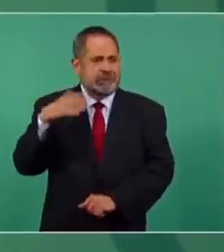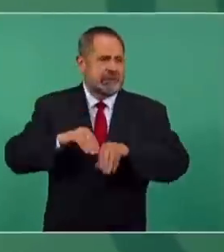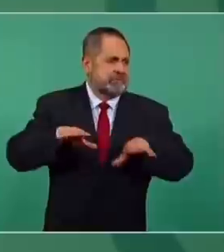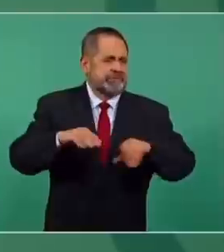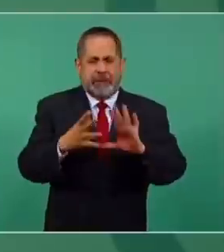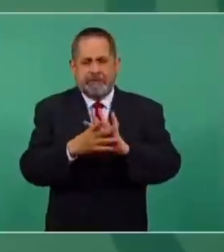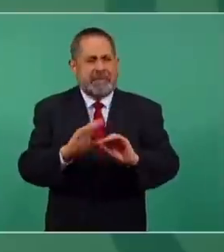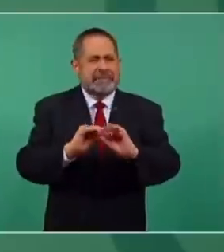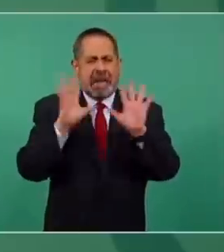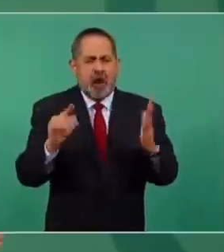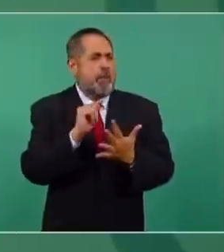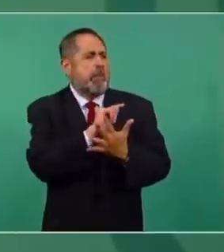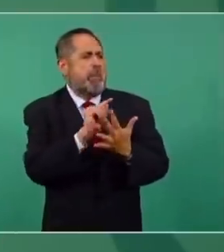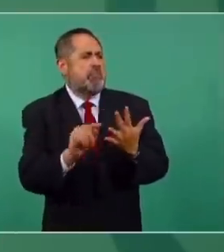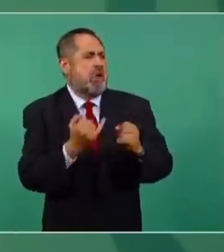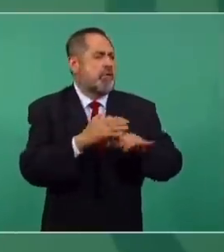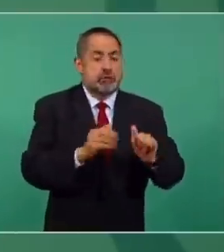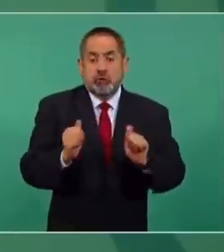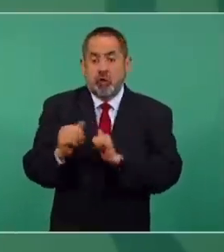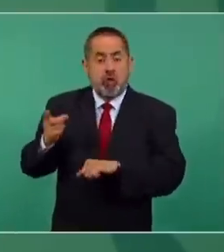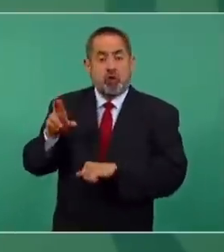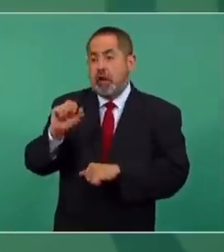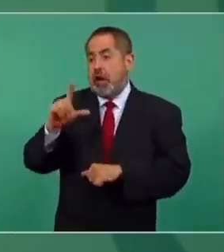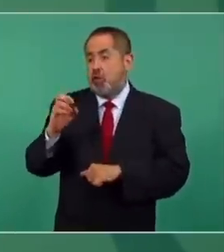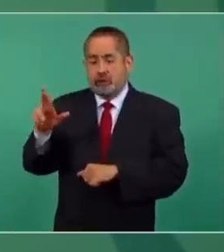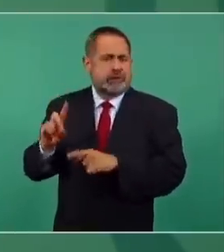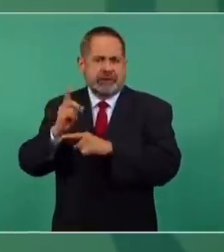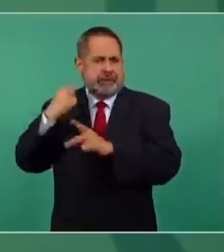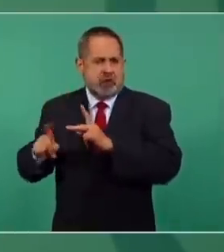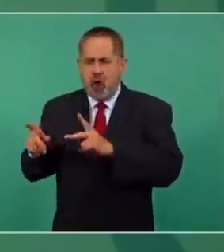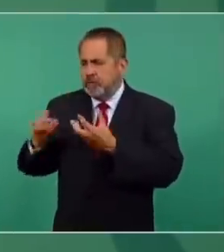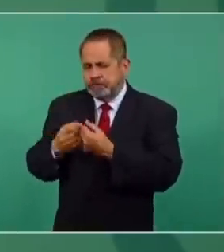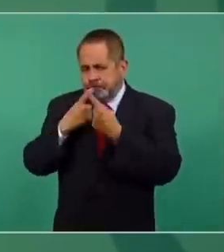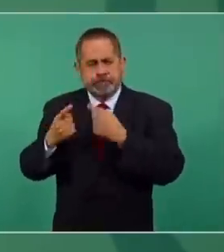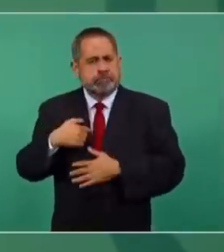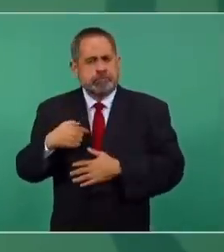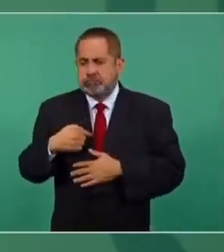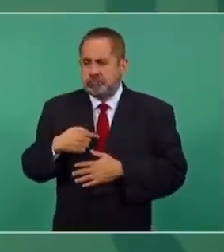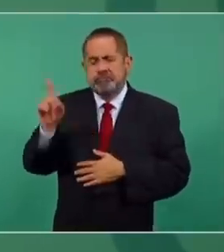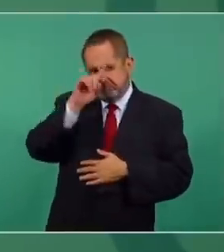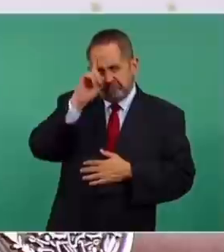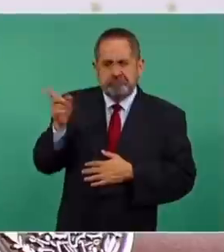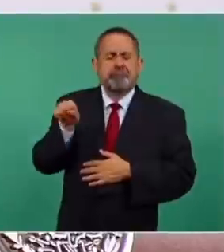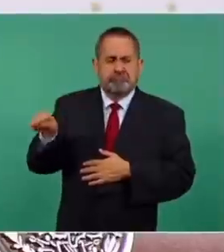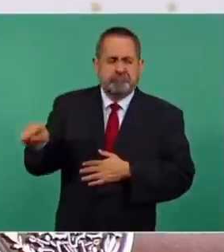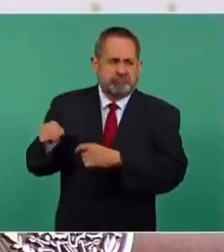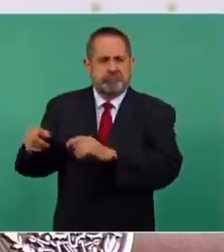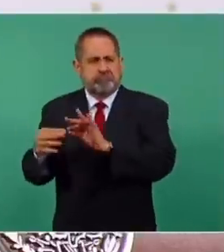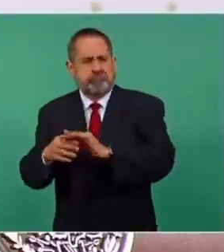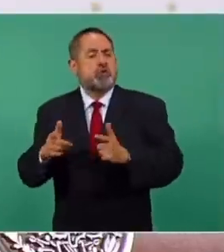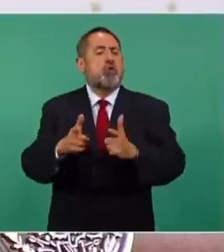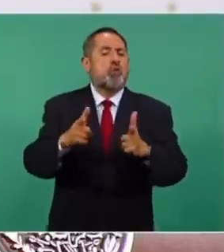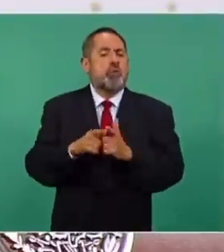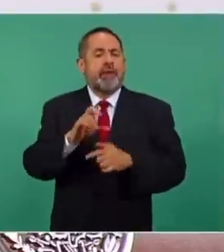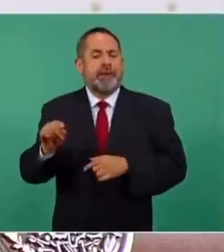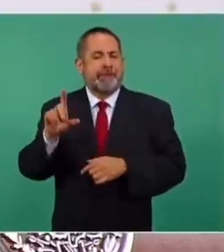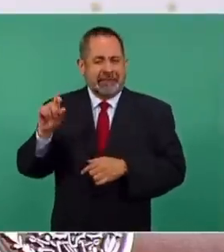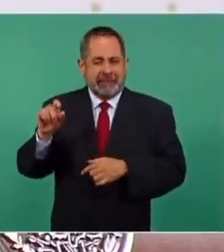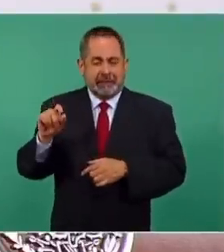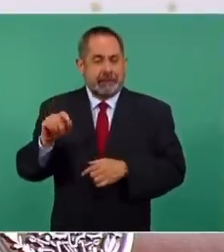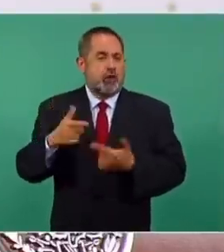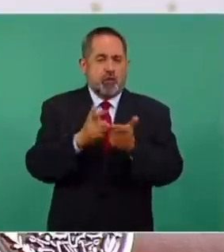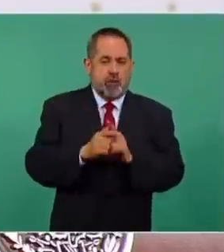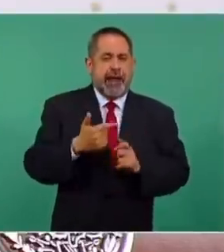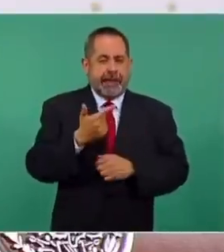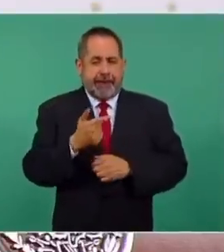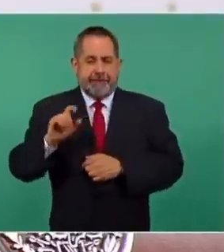Y esto lo decidimos con el doctor Alcocer, incluso desde el principio. Yo hasta lo recomendé en una reunión del Grupo de los 20, del